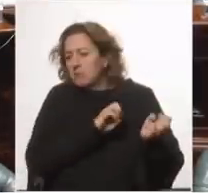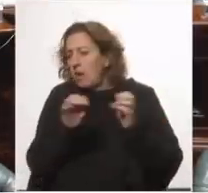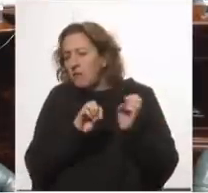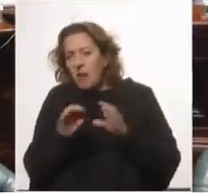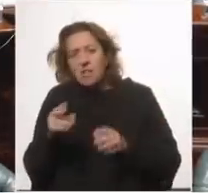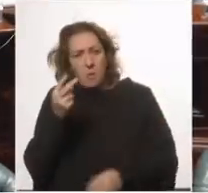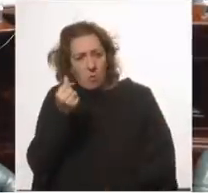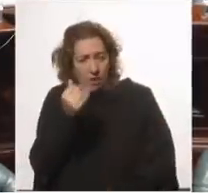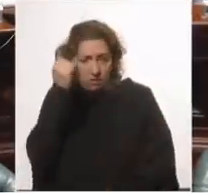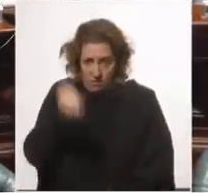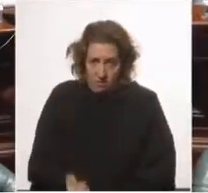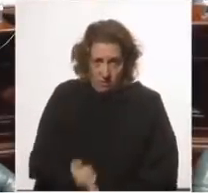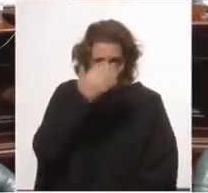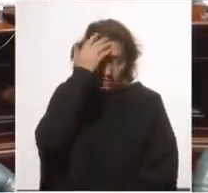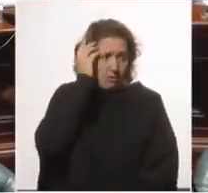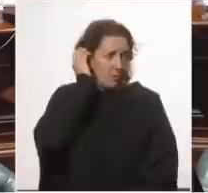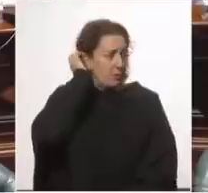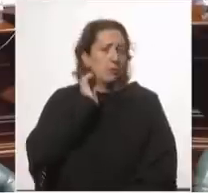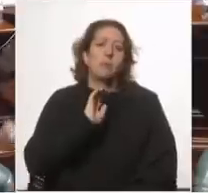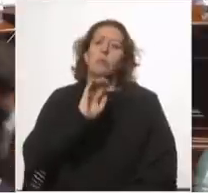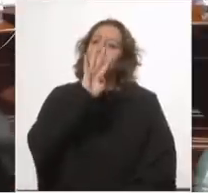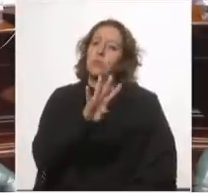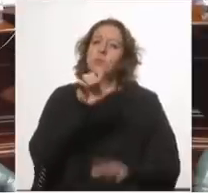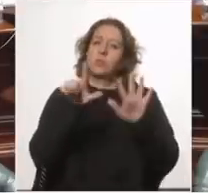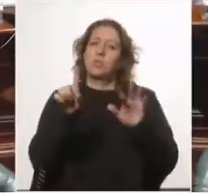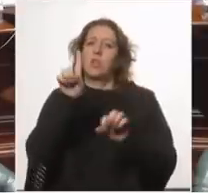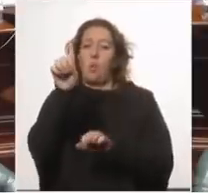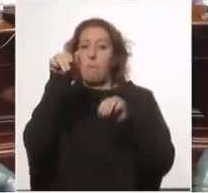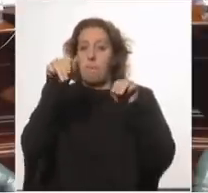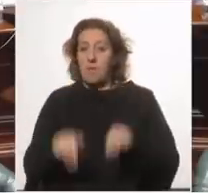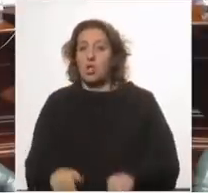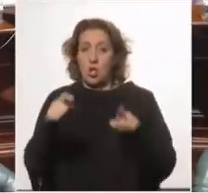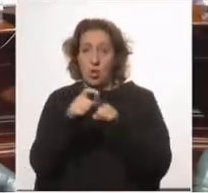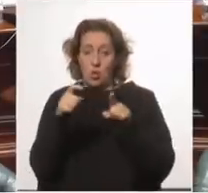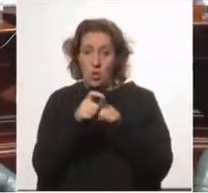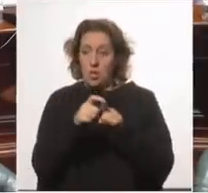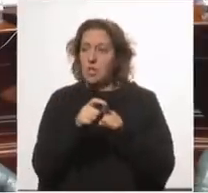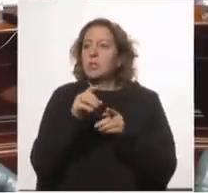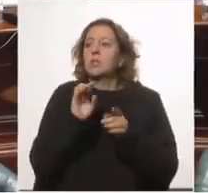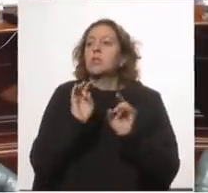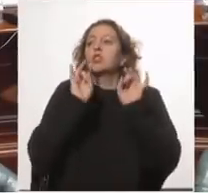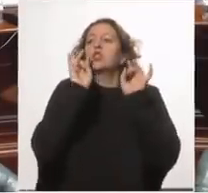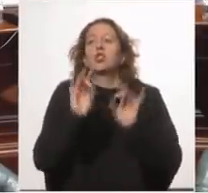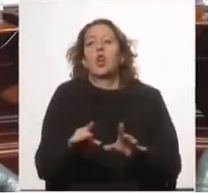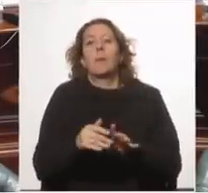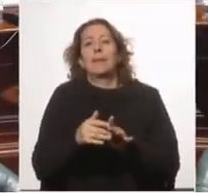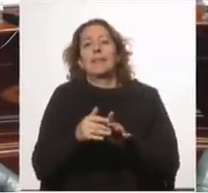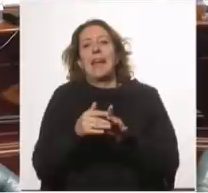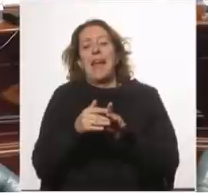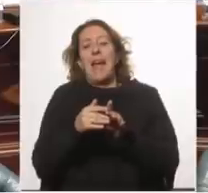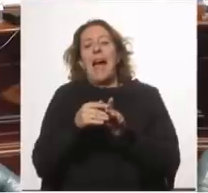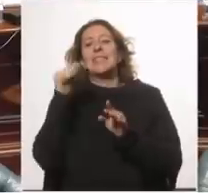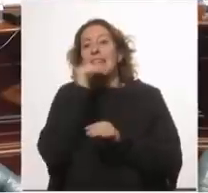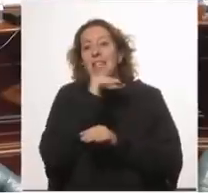sí tomando en cuenta los 471 millones de dólares y tomando solamente en cuenta asignaciones familiares tarjetas y